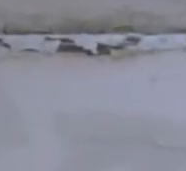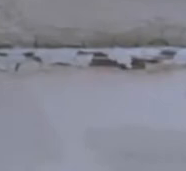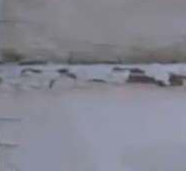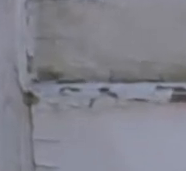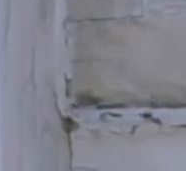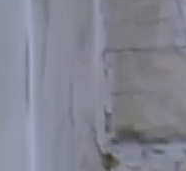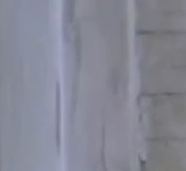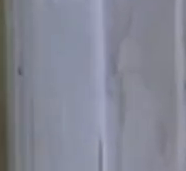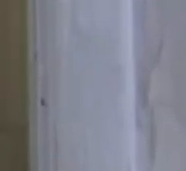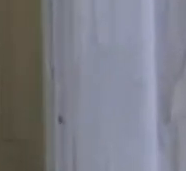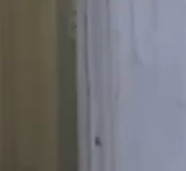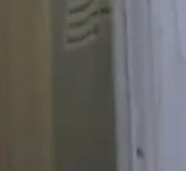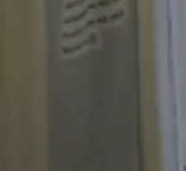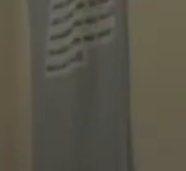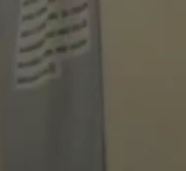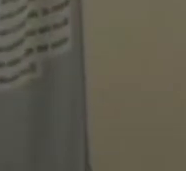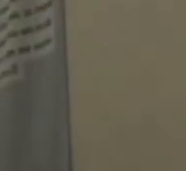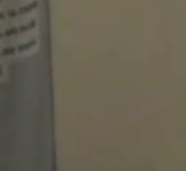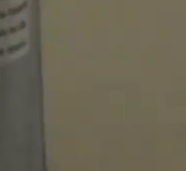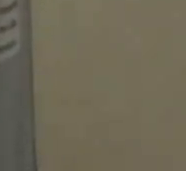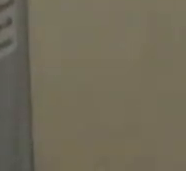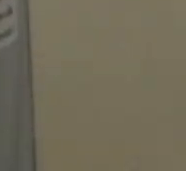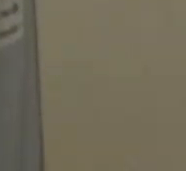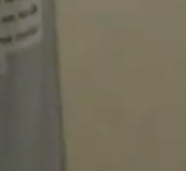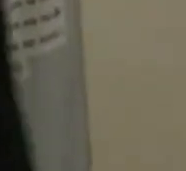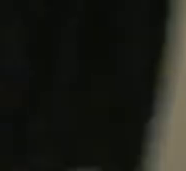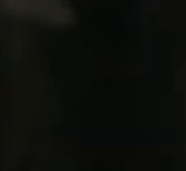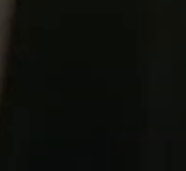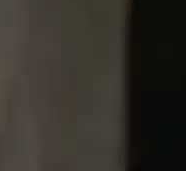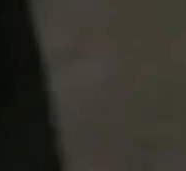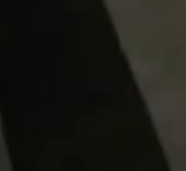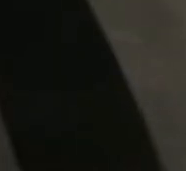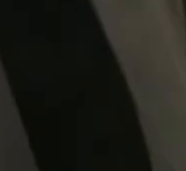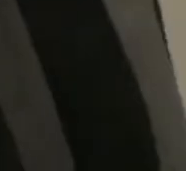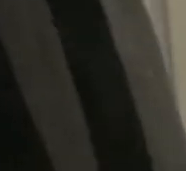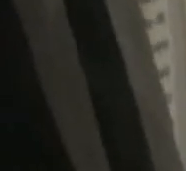Hola, ¿cómo están? ¿Qué tal? Adelante.